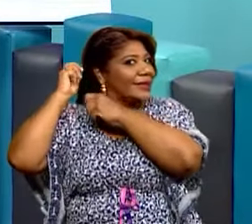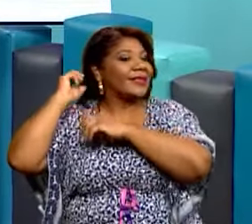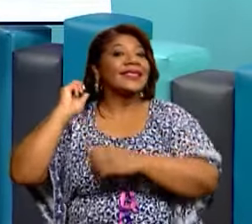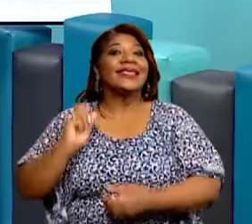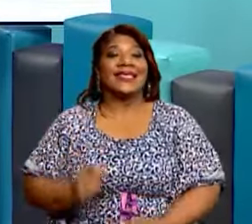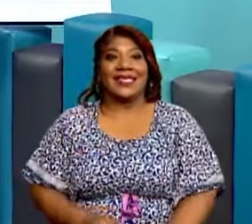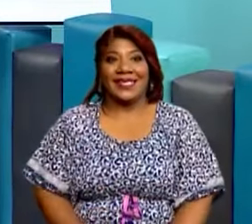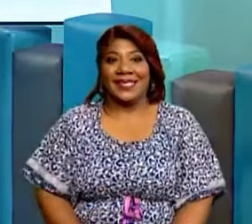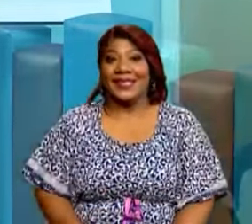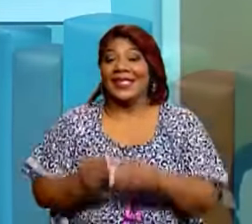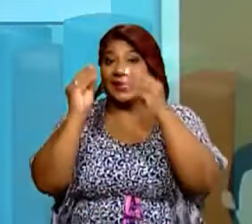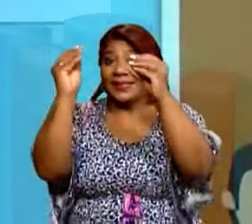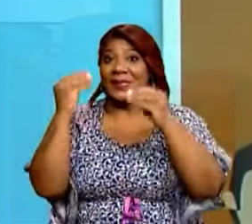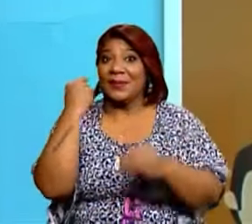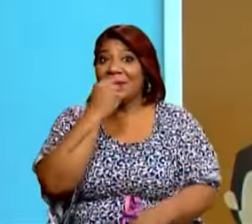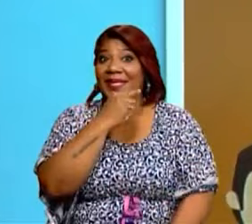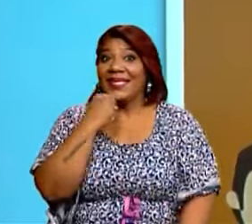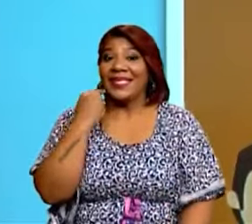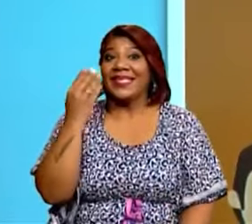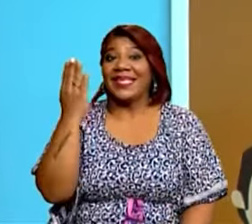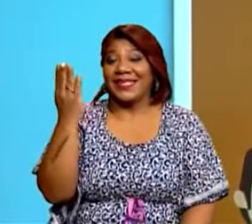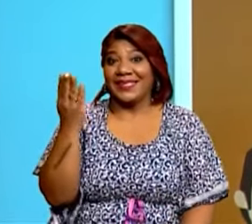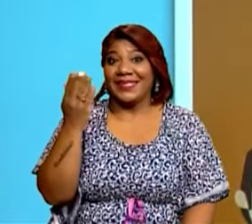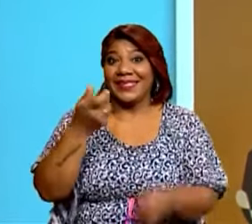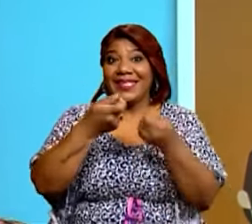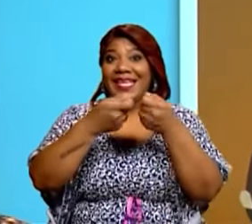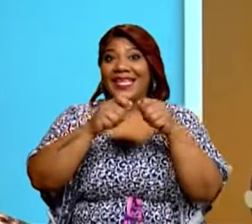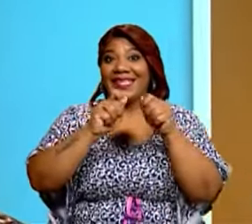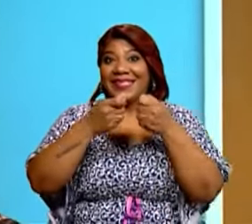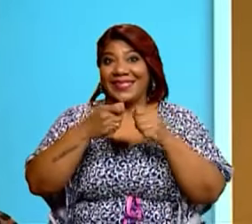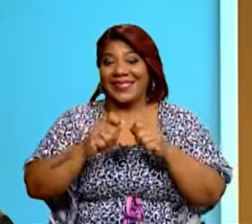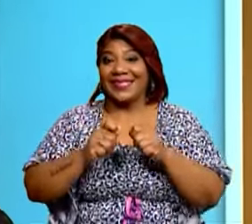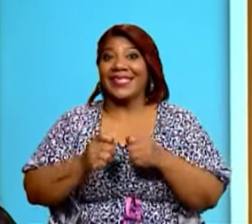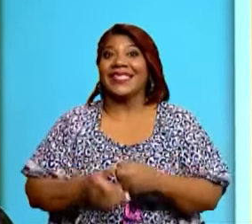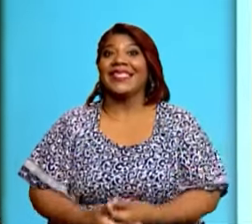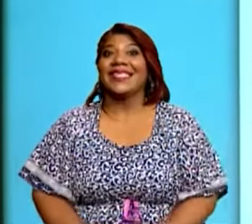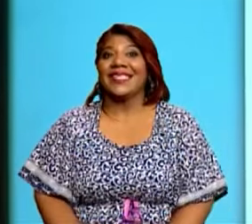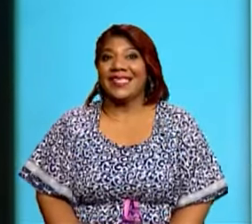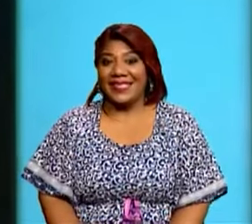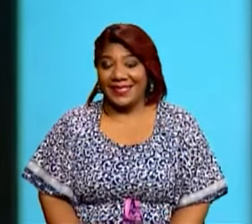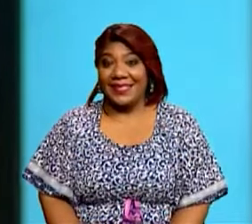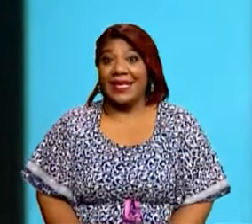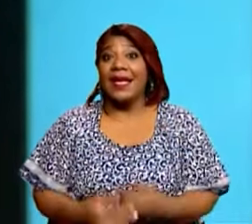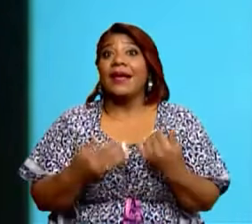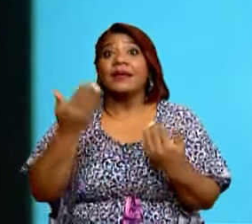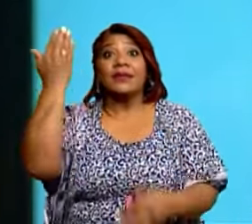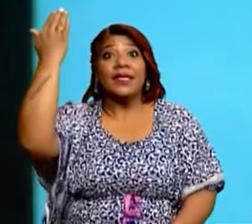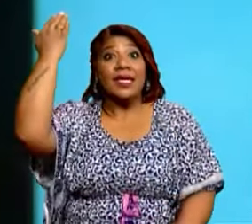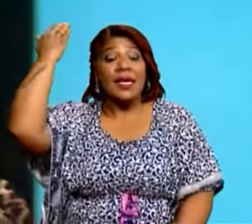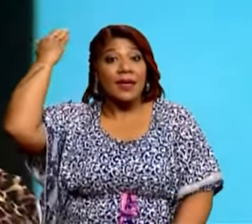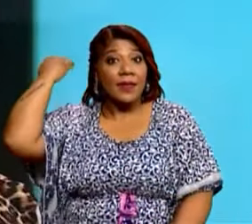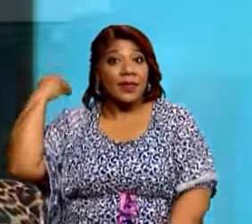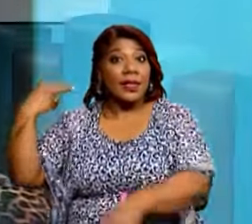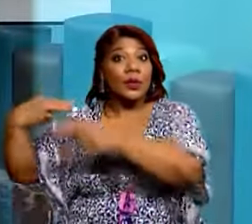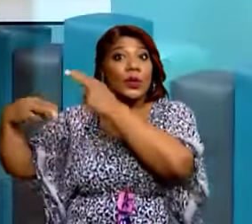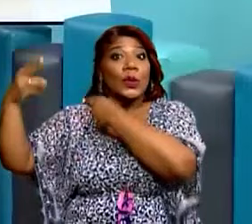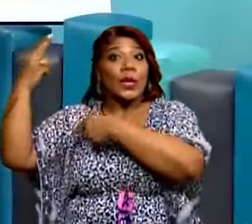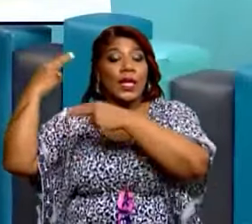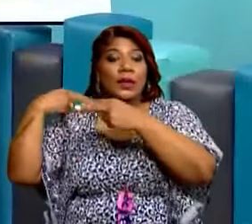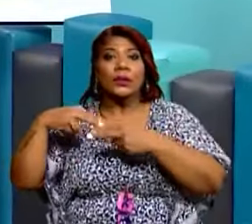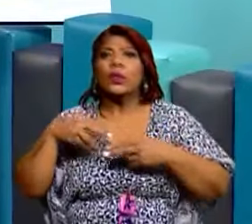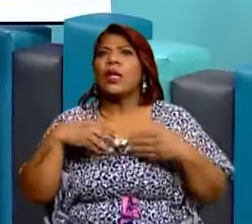encuentro peinada con trenzas que esto en este tiempo de la esclavitud lo que